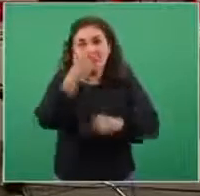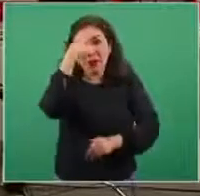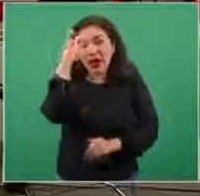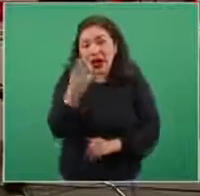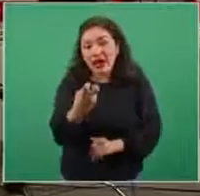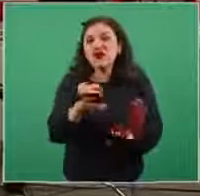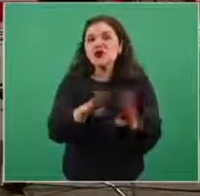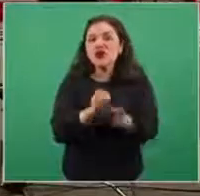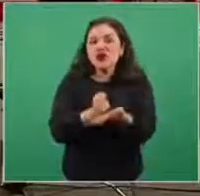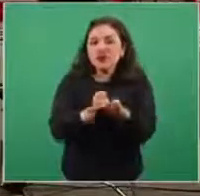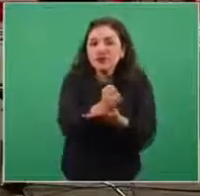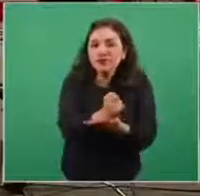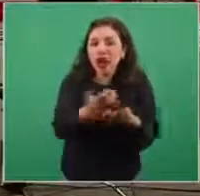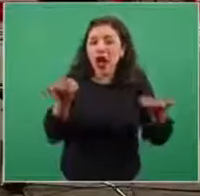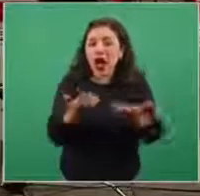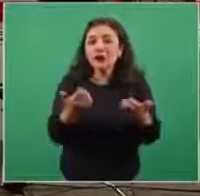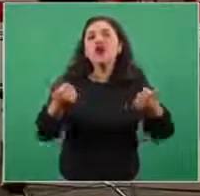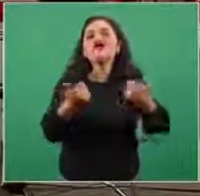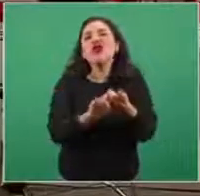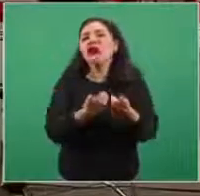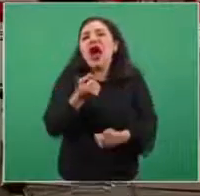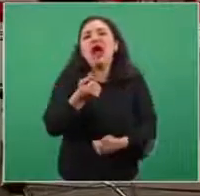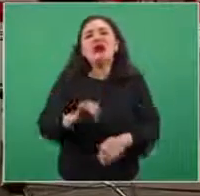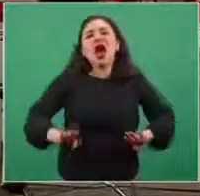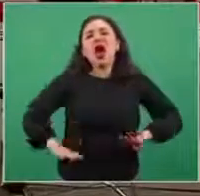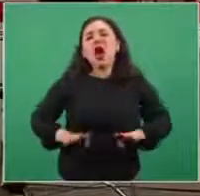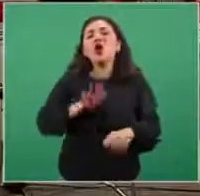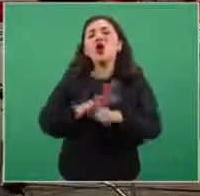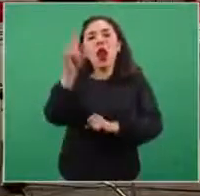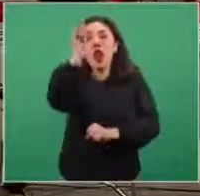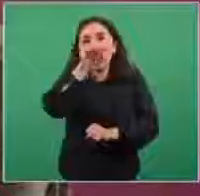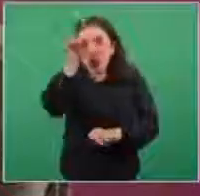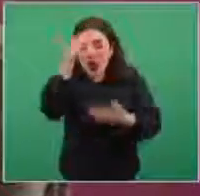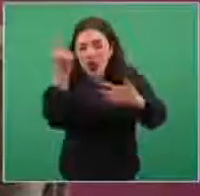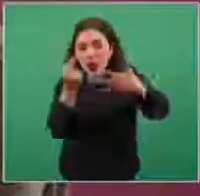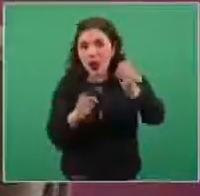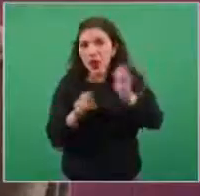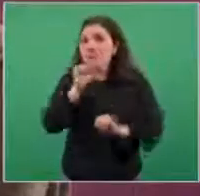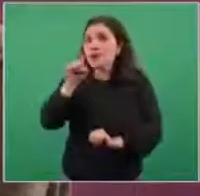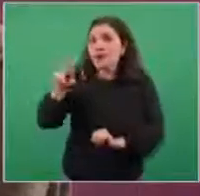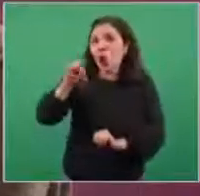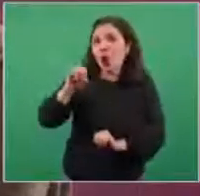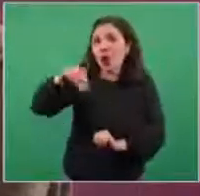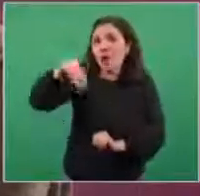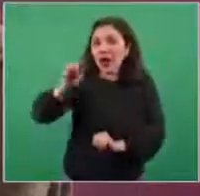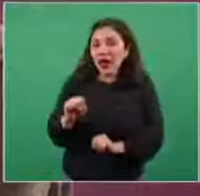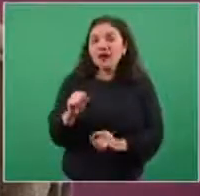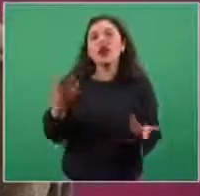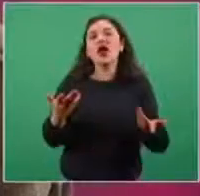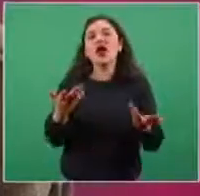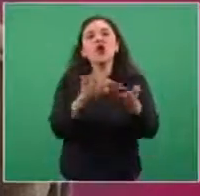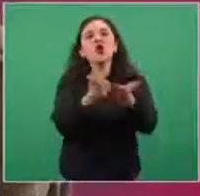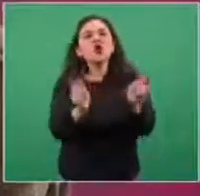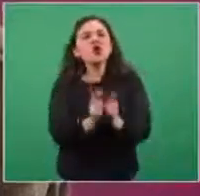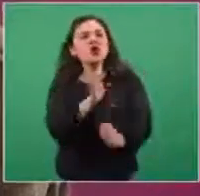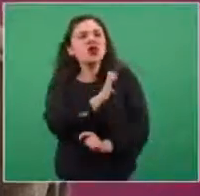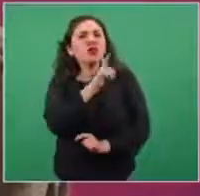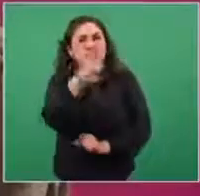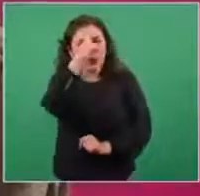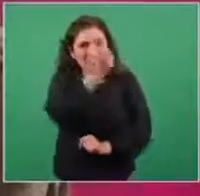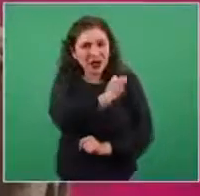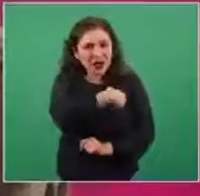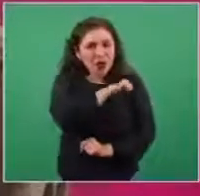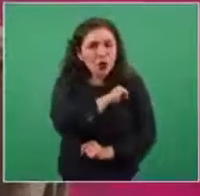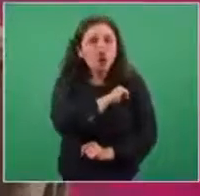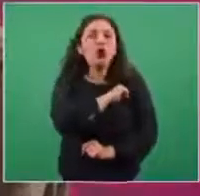disposiciones y la naturaleza técnica de las recomendaciones que la OMS y las comunidades especializadas de salud pública